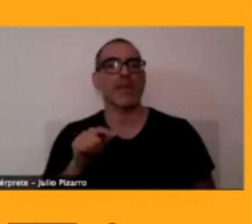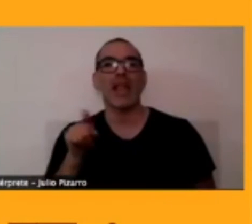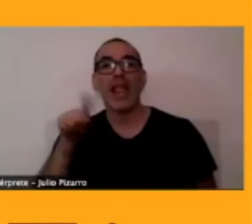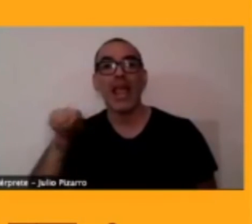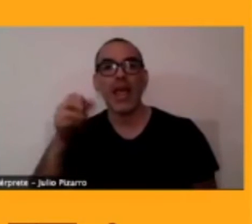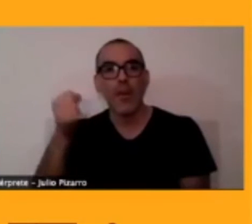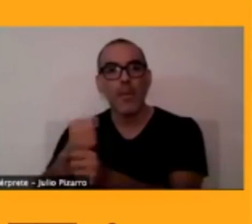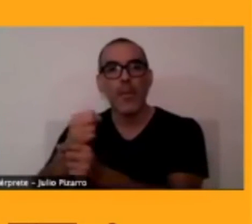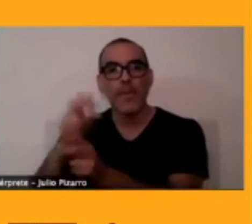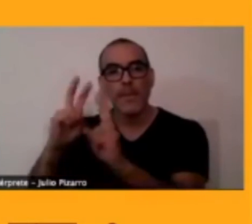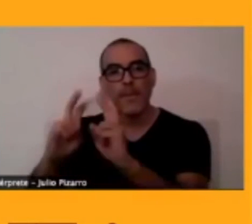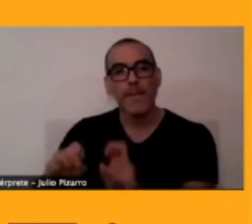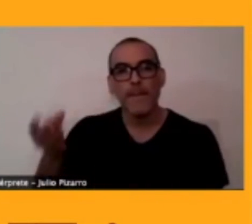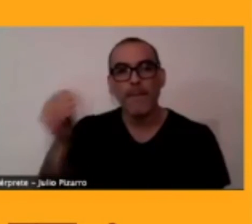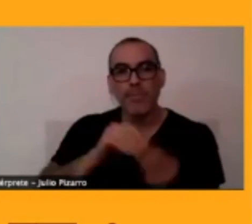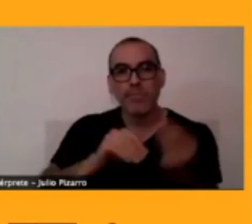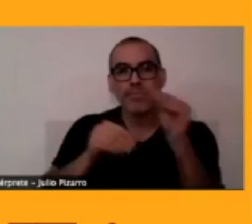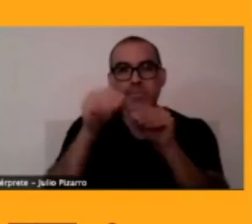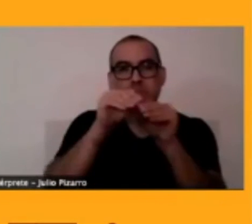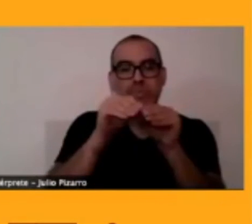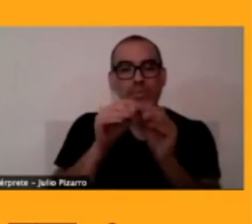Todos ellos tenían diferentes orígenes.